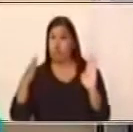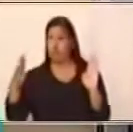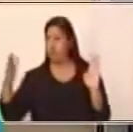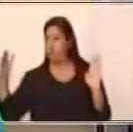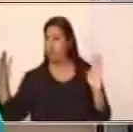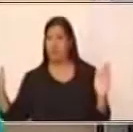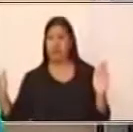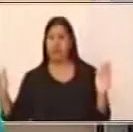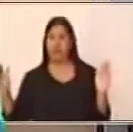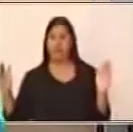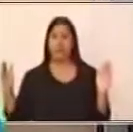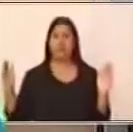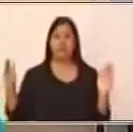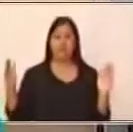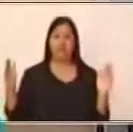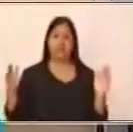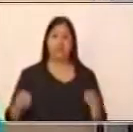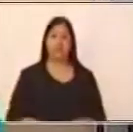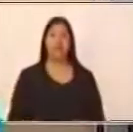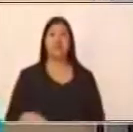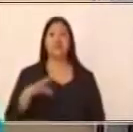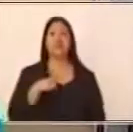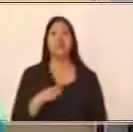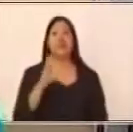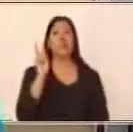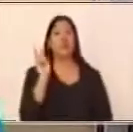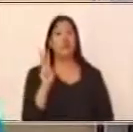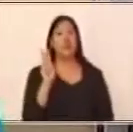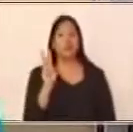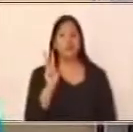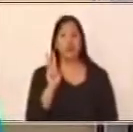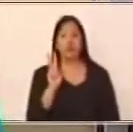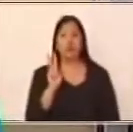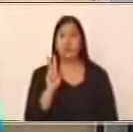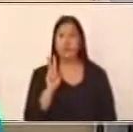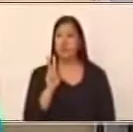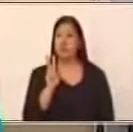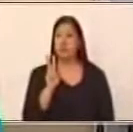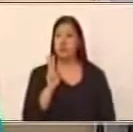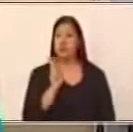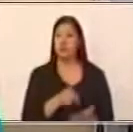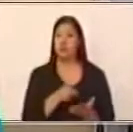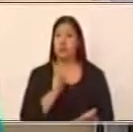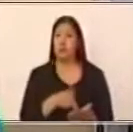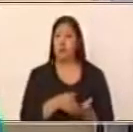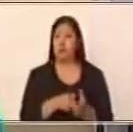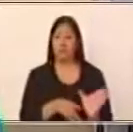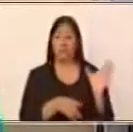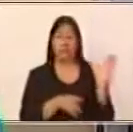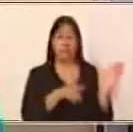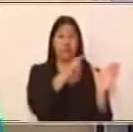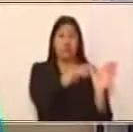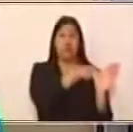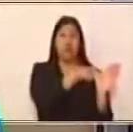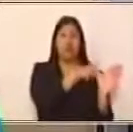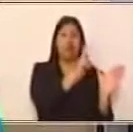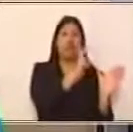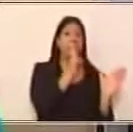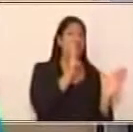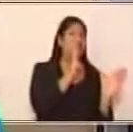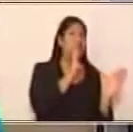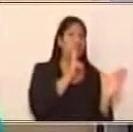digo, acá tiene dos verbos, por lo tanto, es fácil